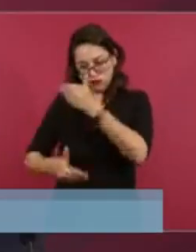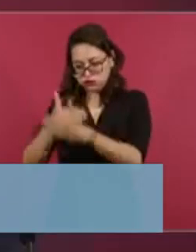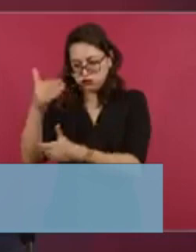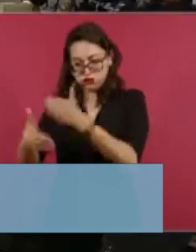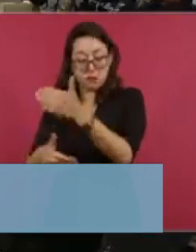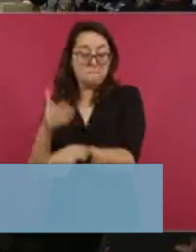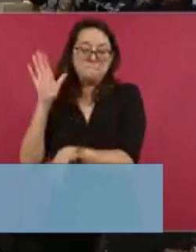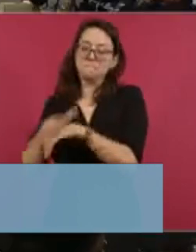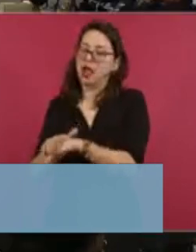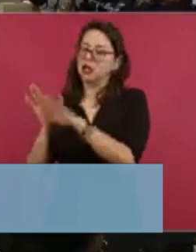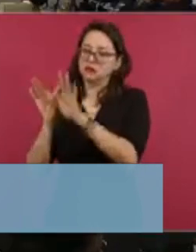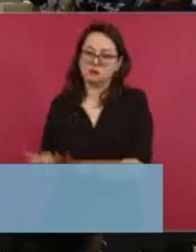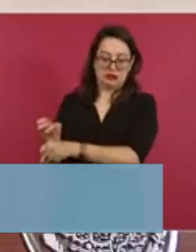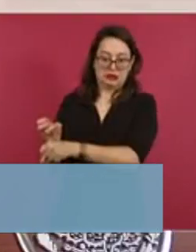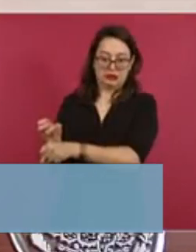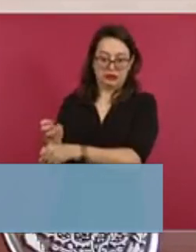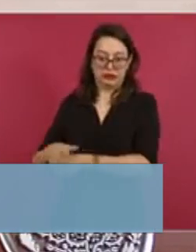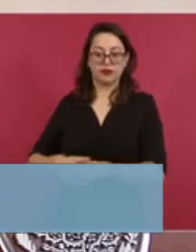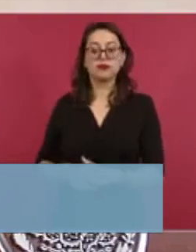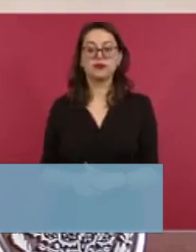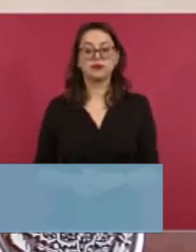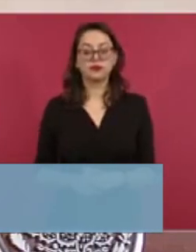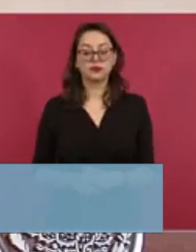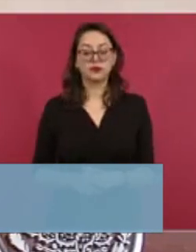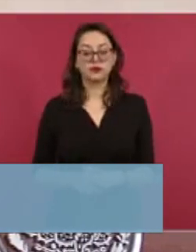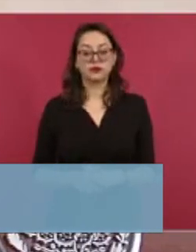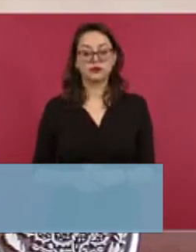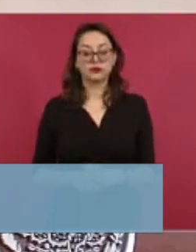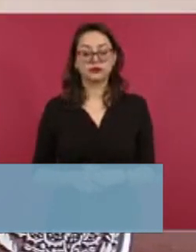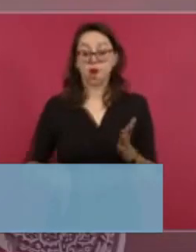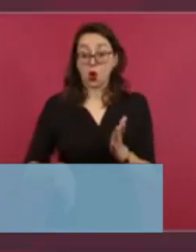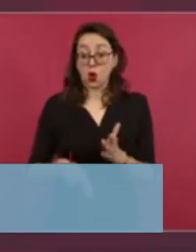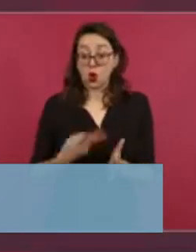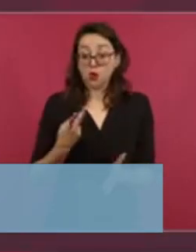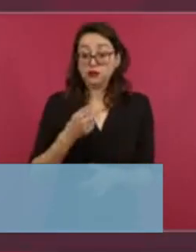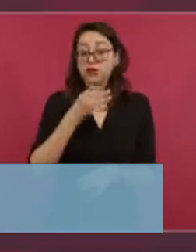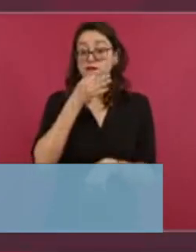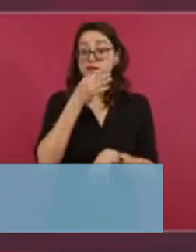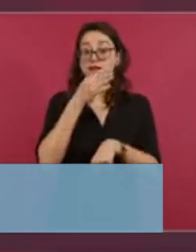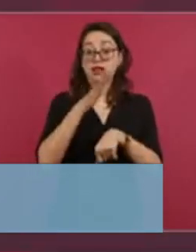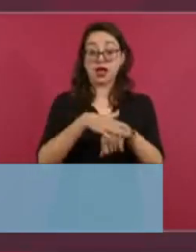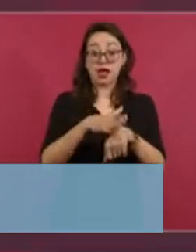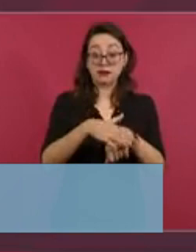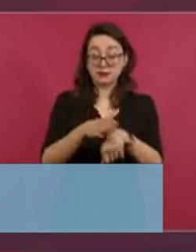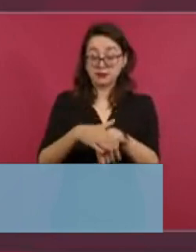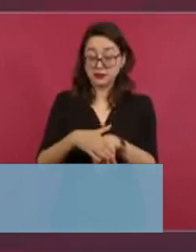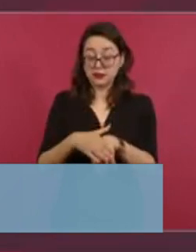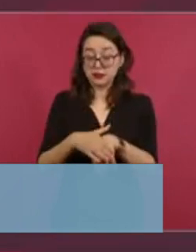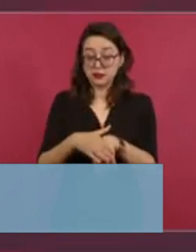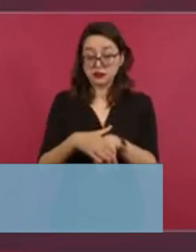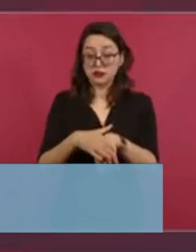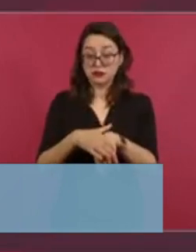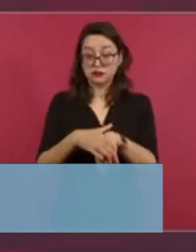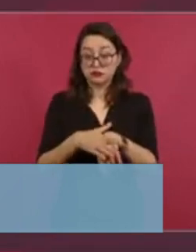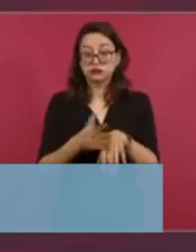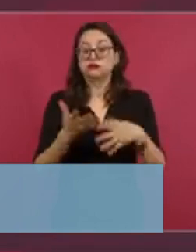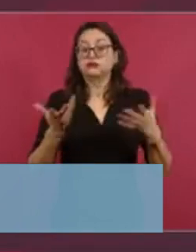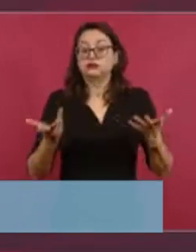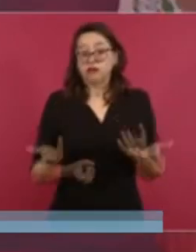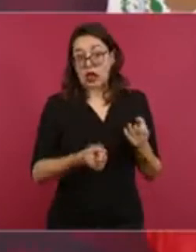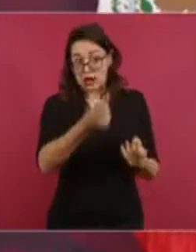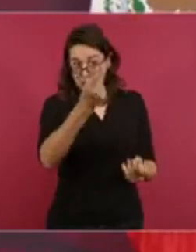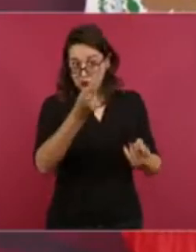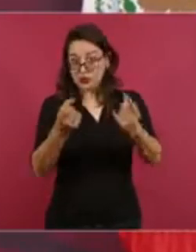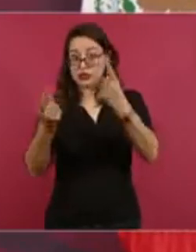aprovecho para hacer de nuevo un llamado a los que participaron, a los que tienen información,